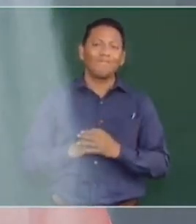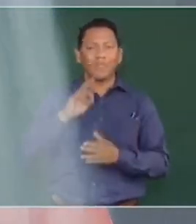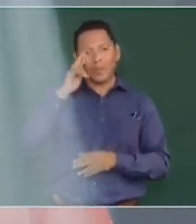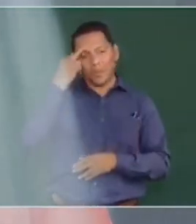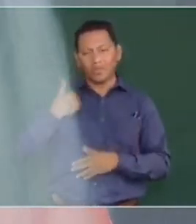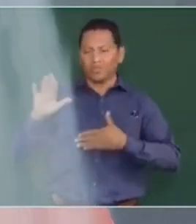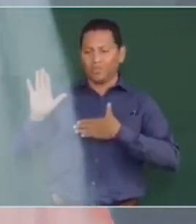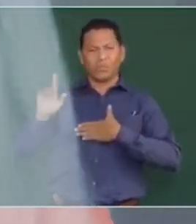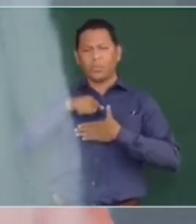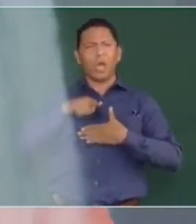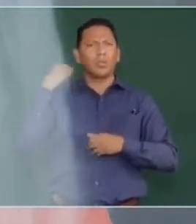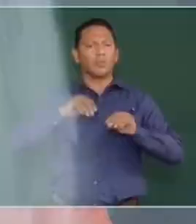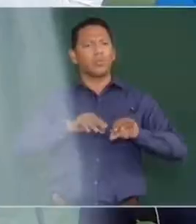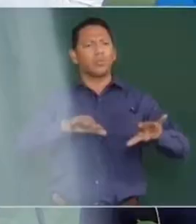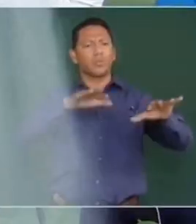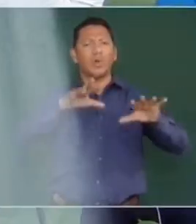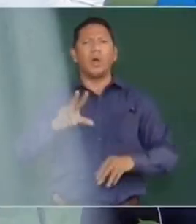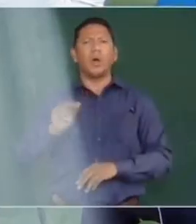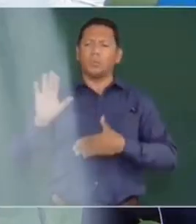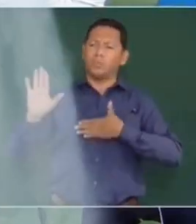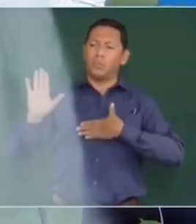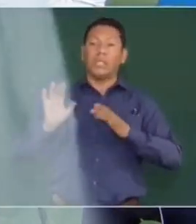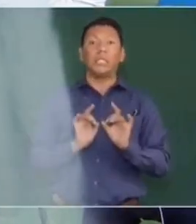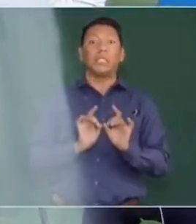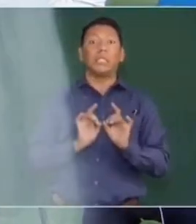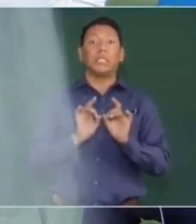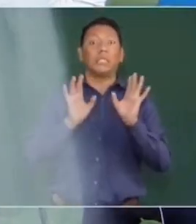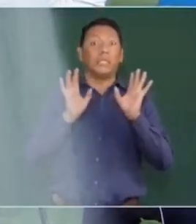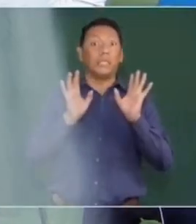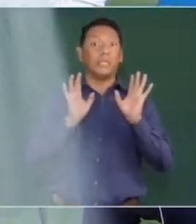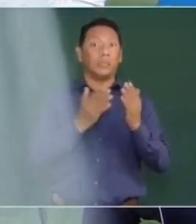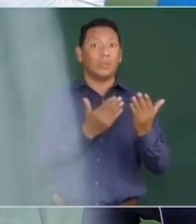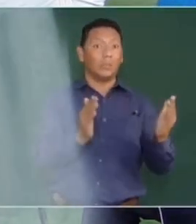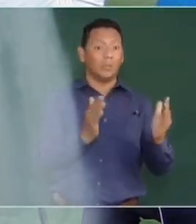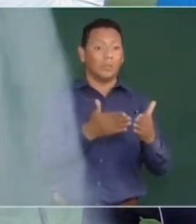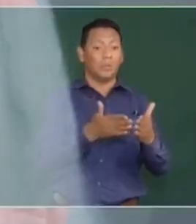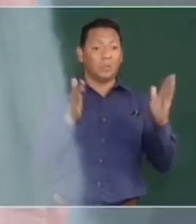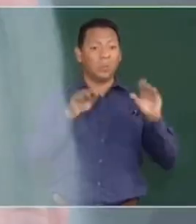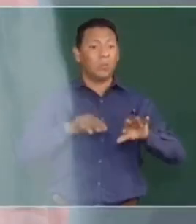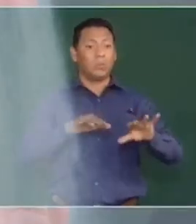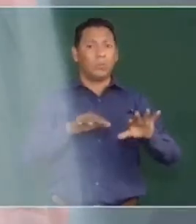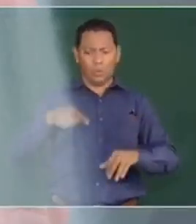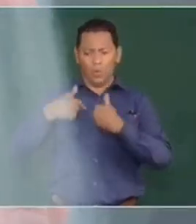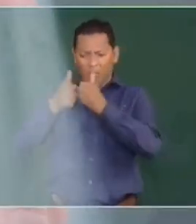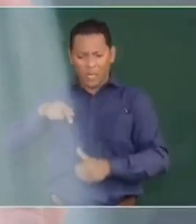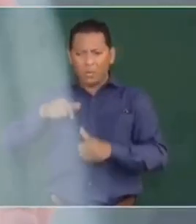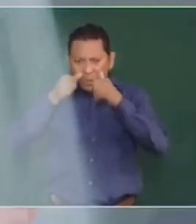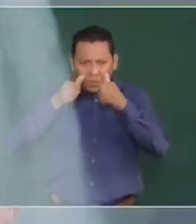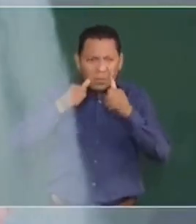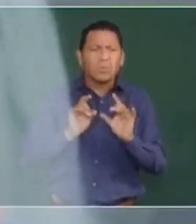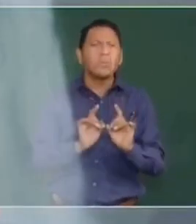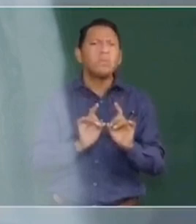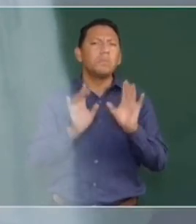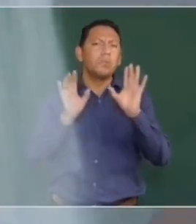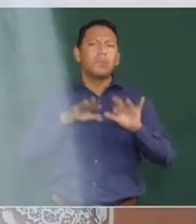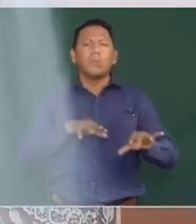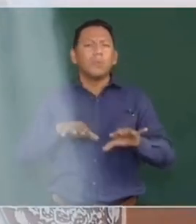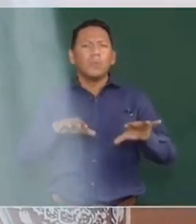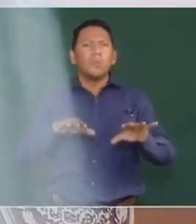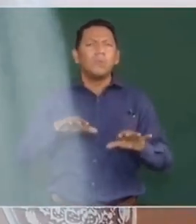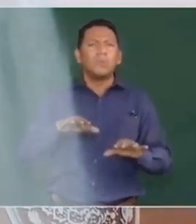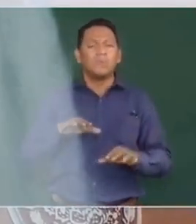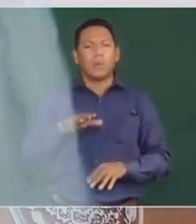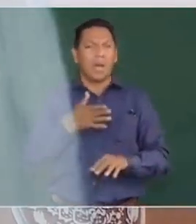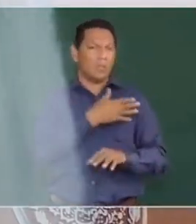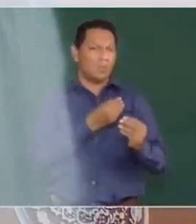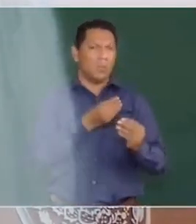compromiso de que no se iba inundar y tuvimos que soltar agua, aunque estuve aquí pendiente y se soltó un menor